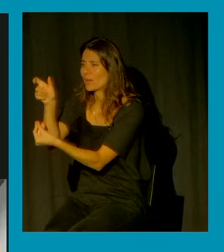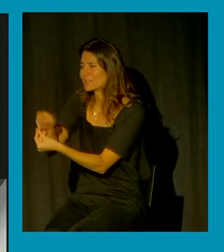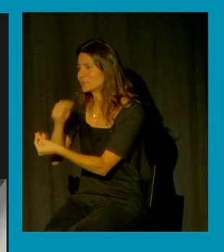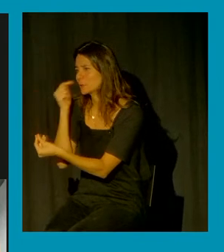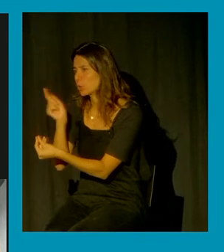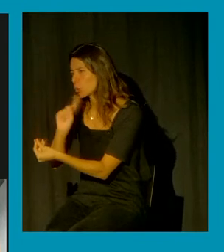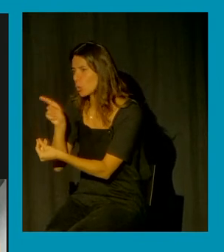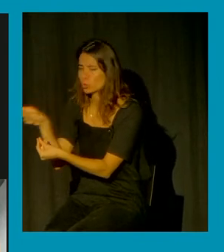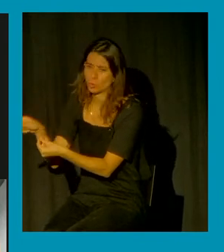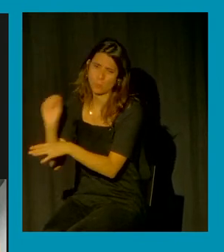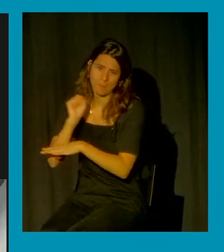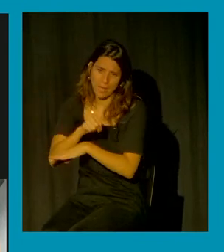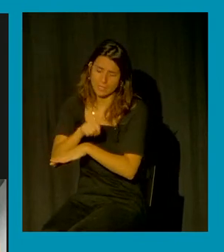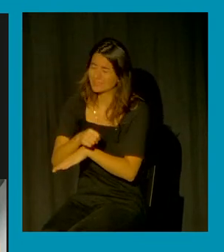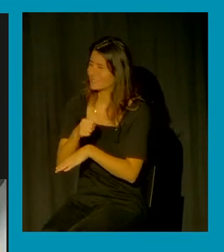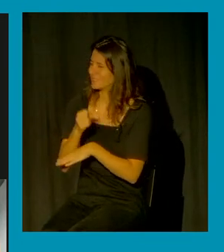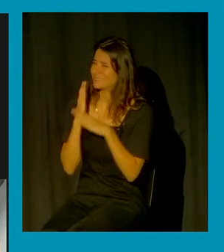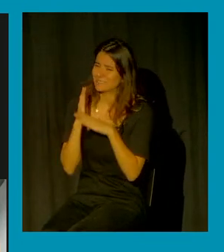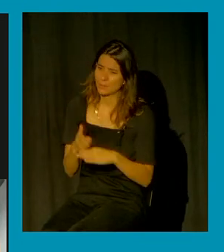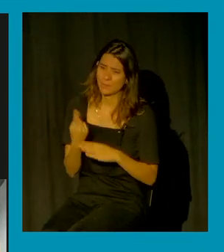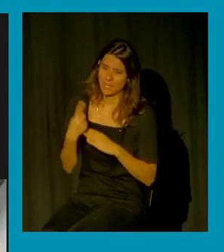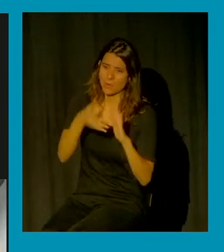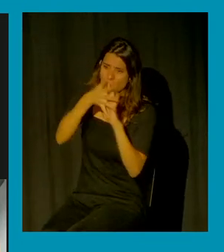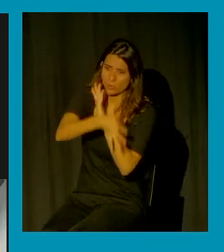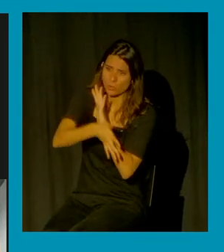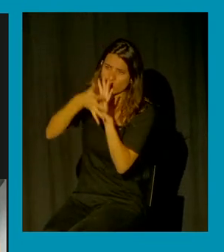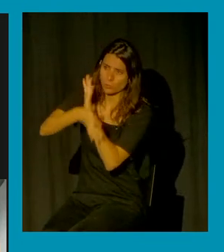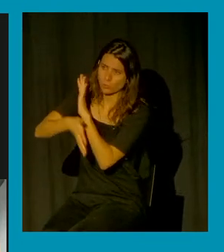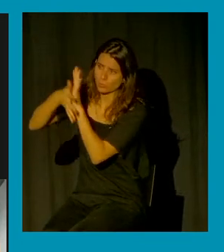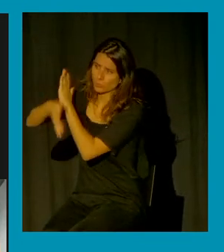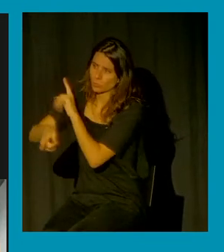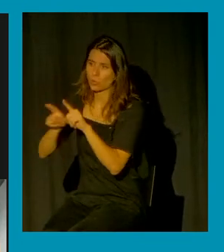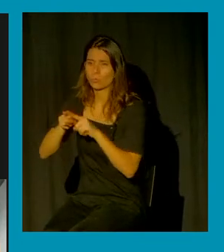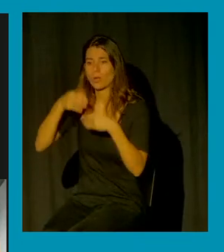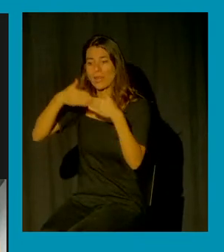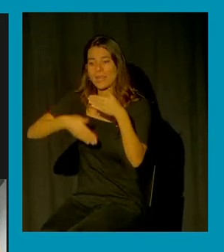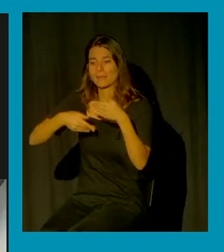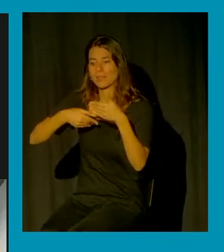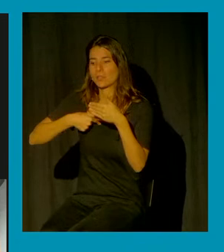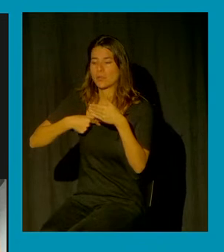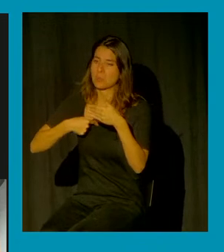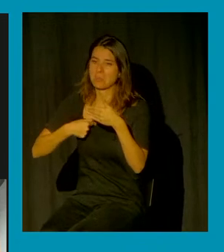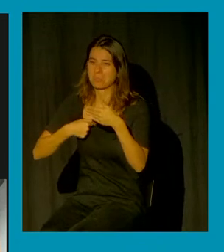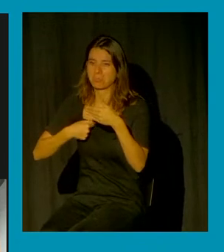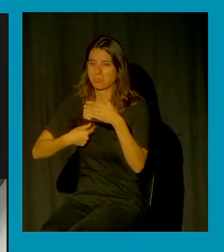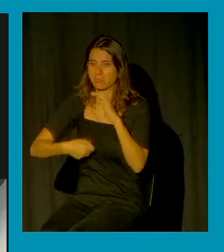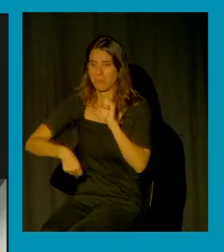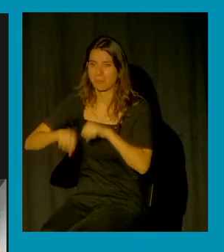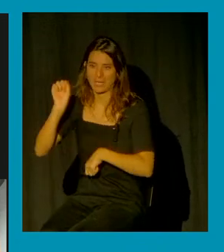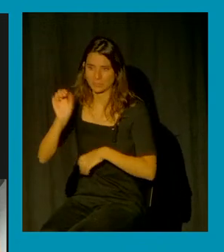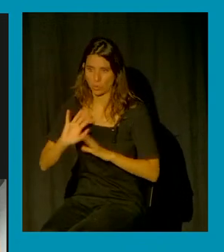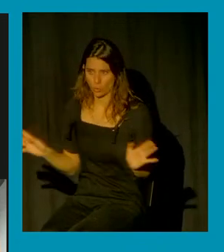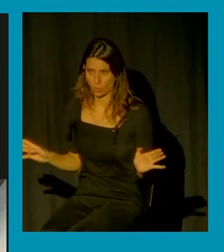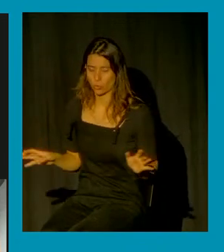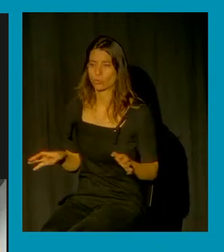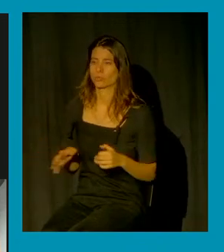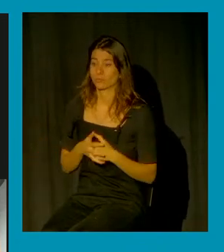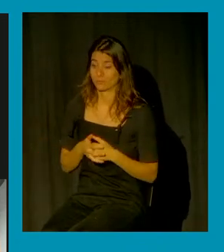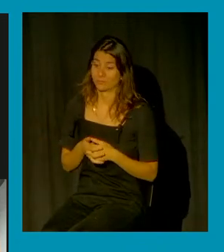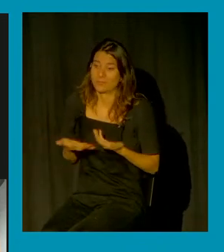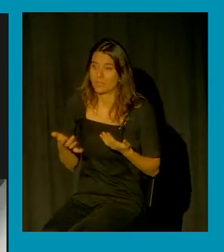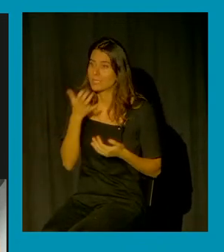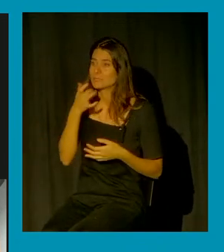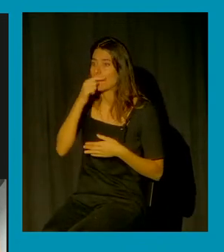etc siempre hay un límite que las mujeres traspasamos que es el límite que el patriarcado no permite que traspasemos y a través del cual se nos